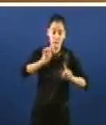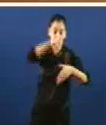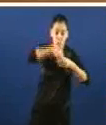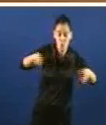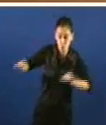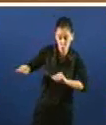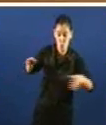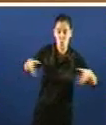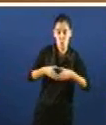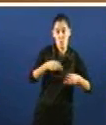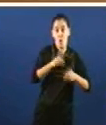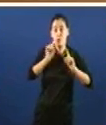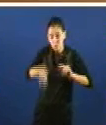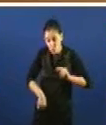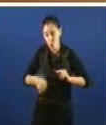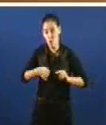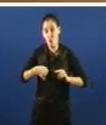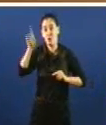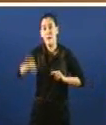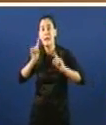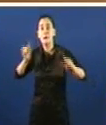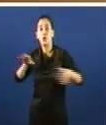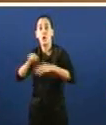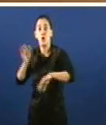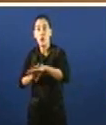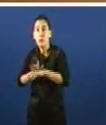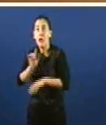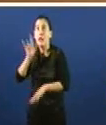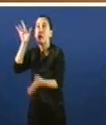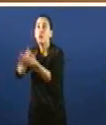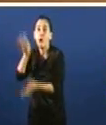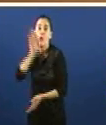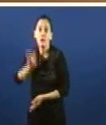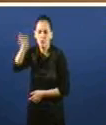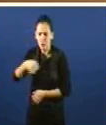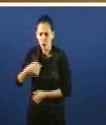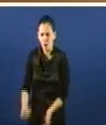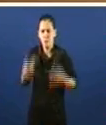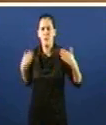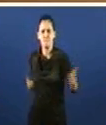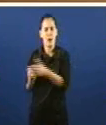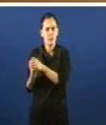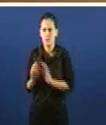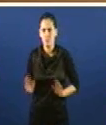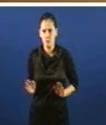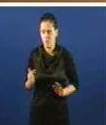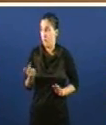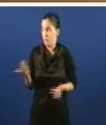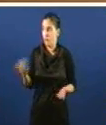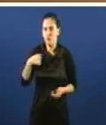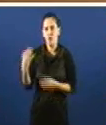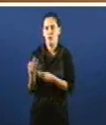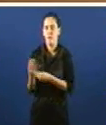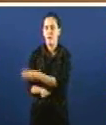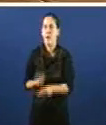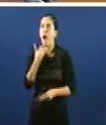responsable Se houvese casos de corrupción en Esquerda Unida Sería a máxima responsable E vostedes me pediría que tomase algún